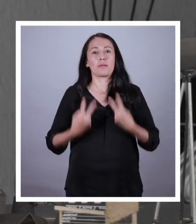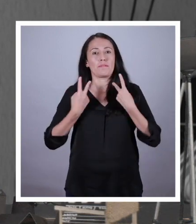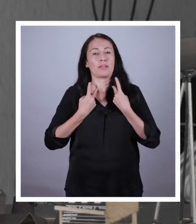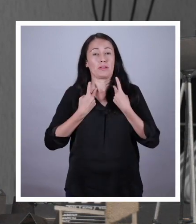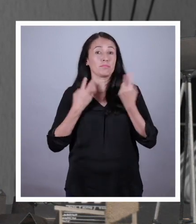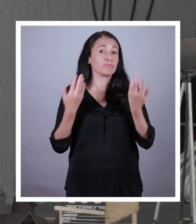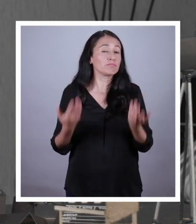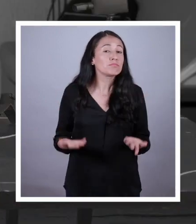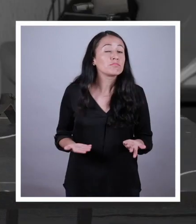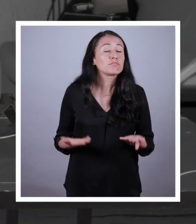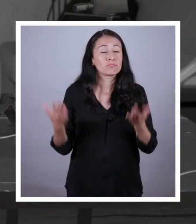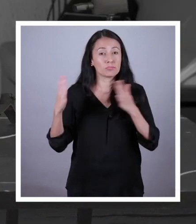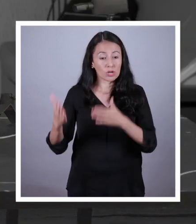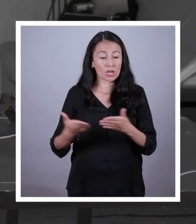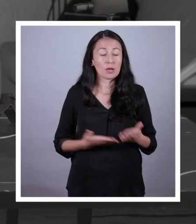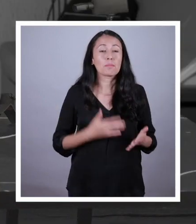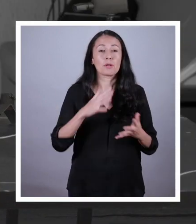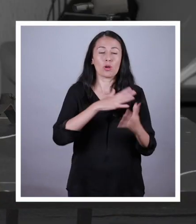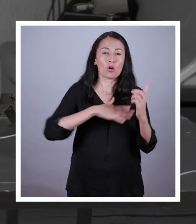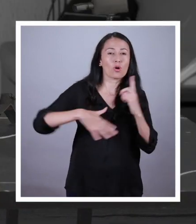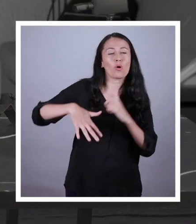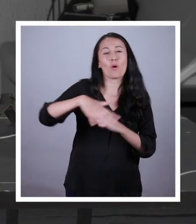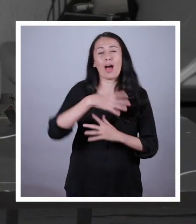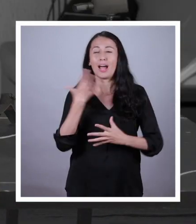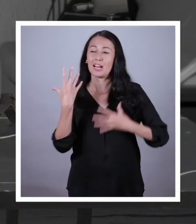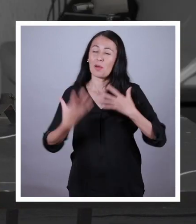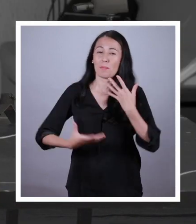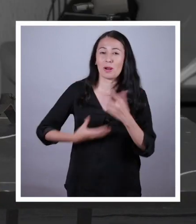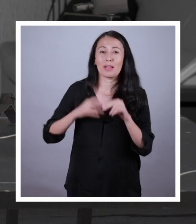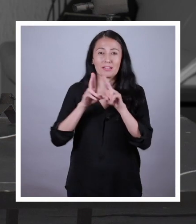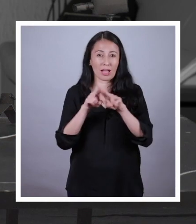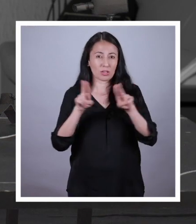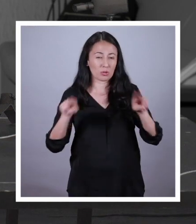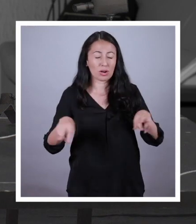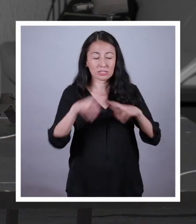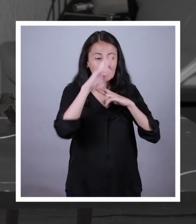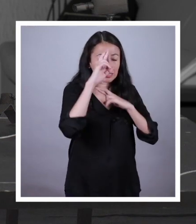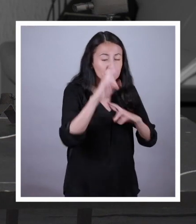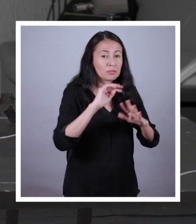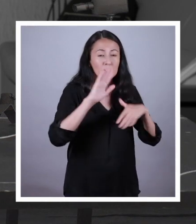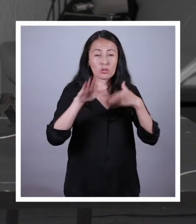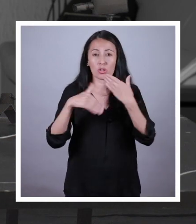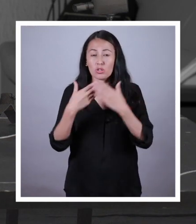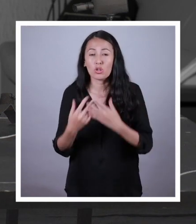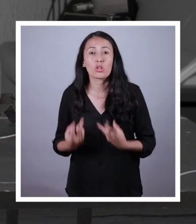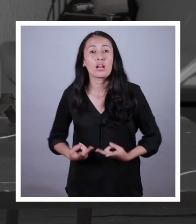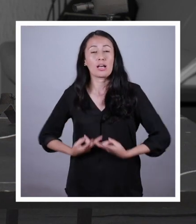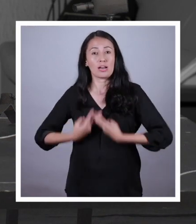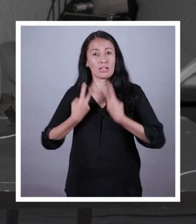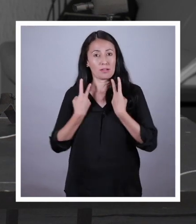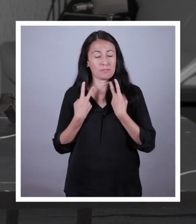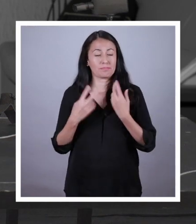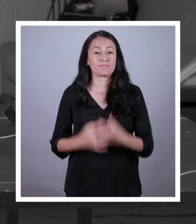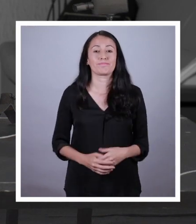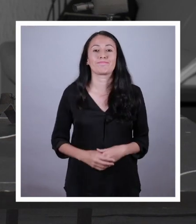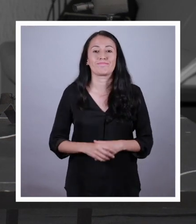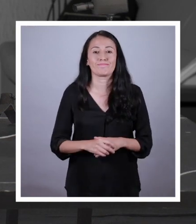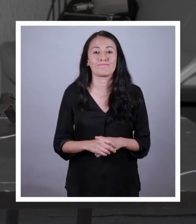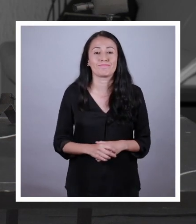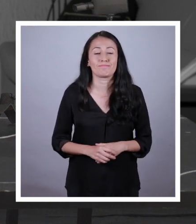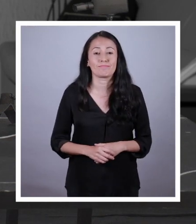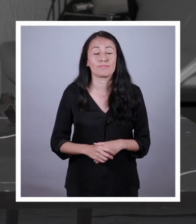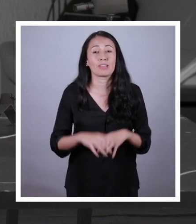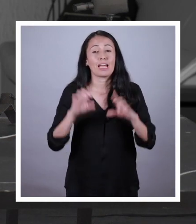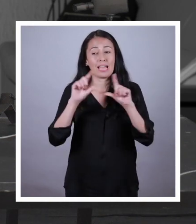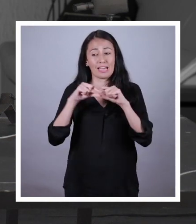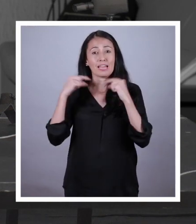armonía con la naturaleza El respeto a la dignidad humana y mejora de la calidad de vida de las personas y comunidades En